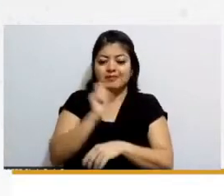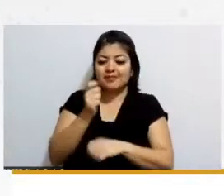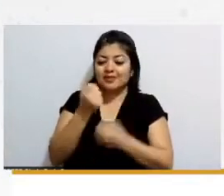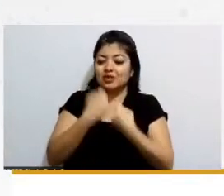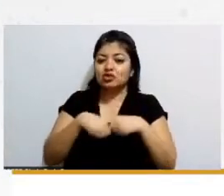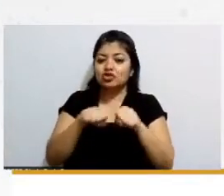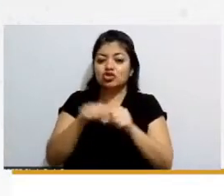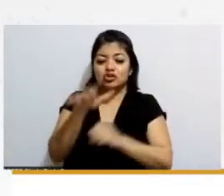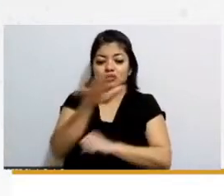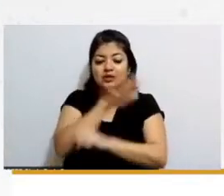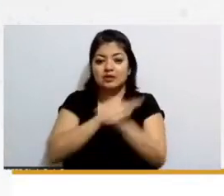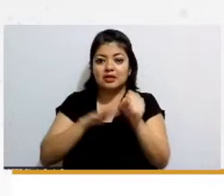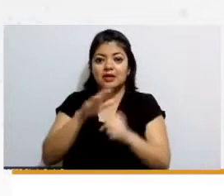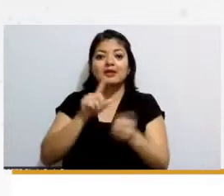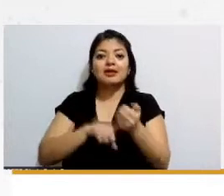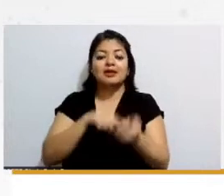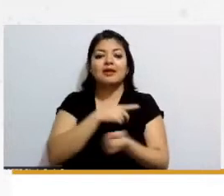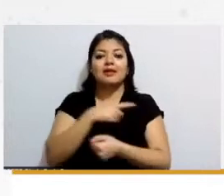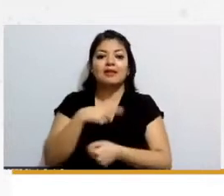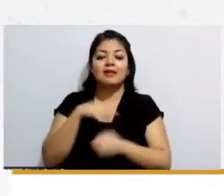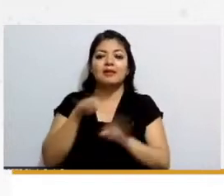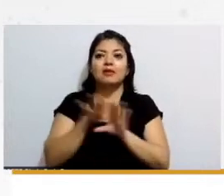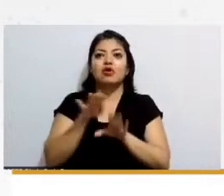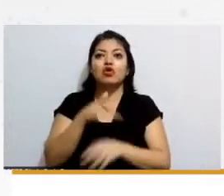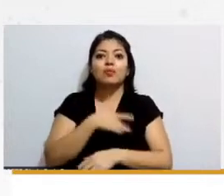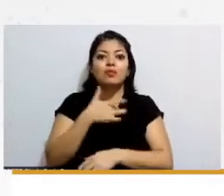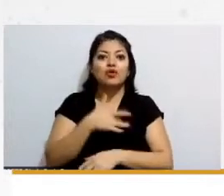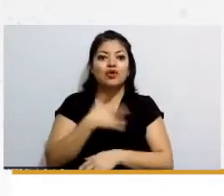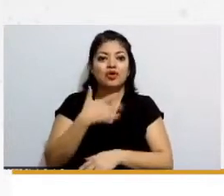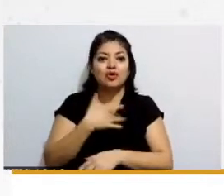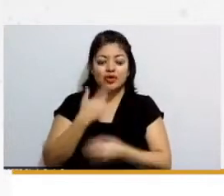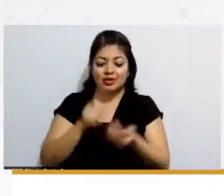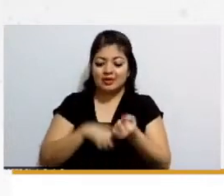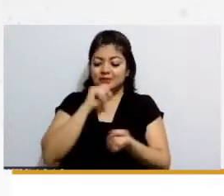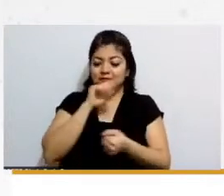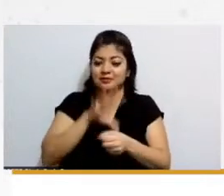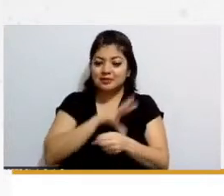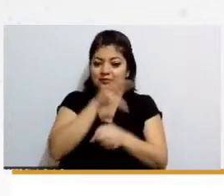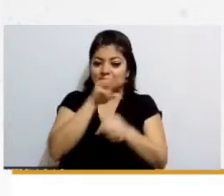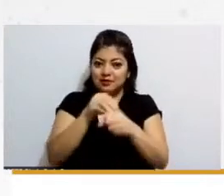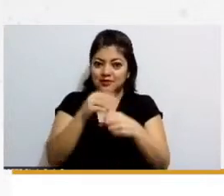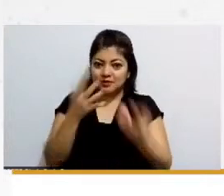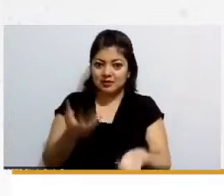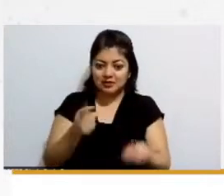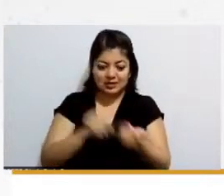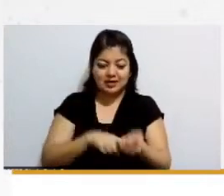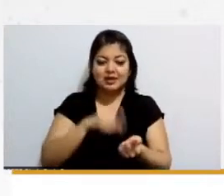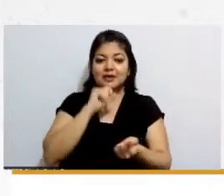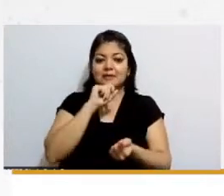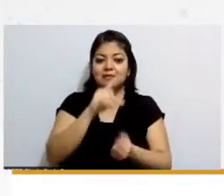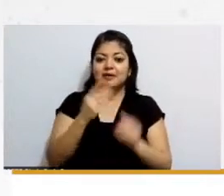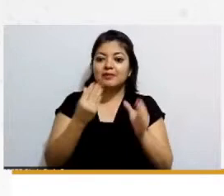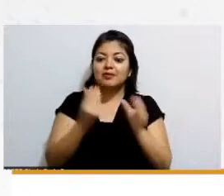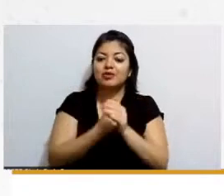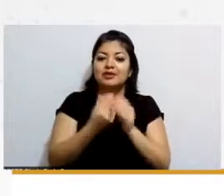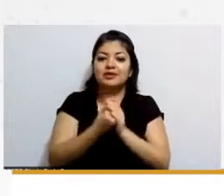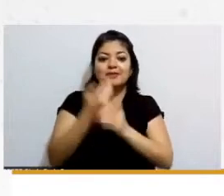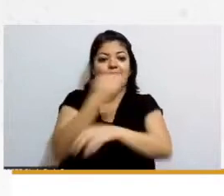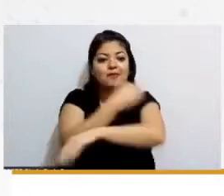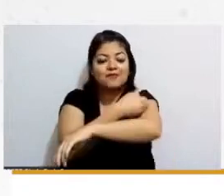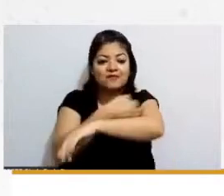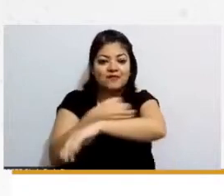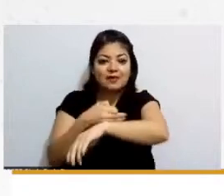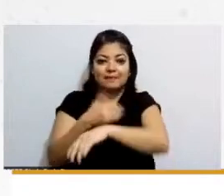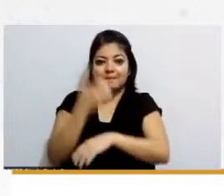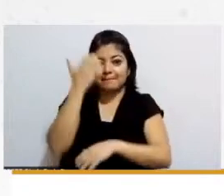yo creo que yo yo hay que sensibilizarnos para esta integración de todos los tipos de familia que podemos ser